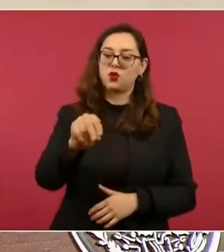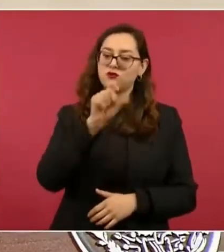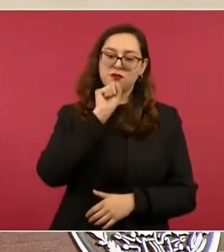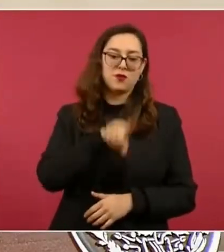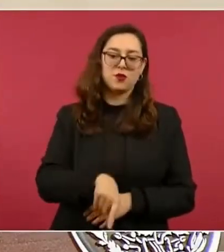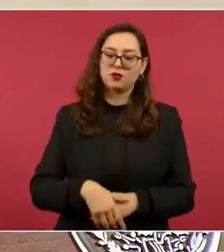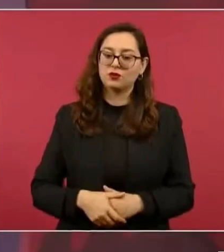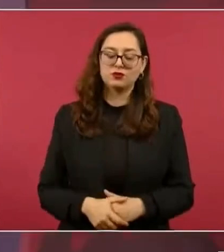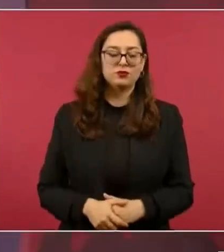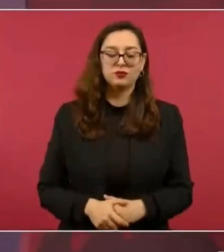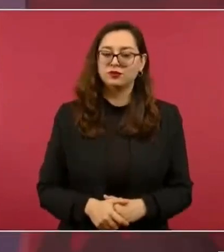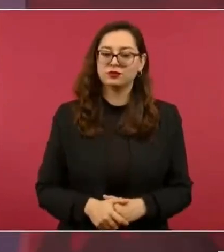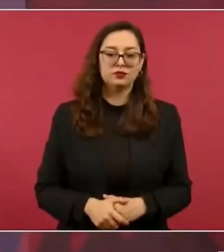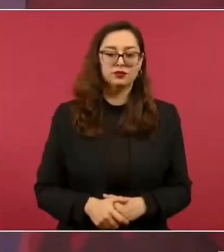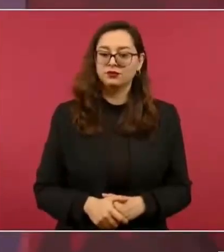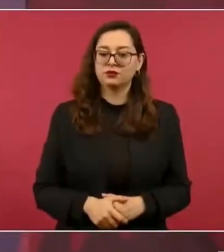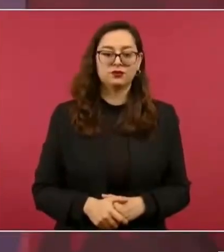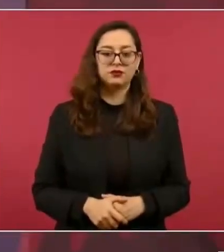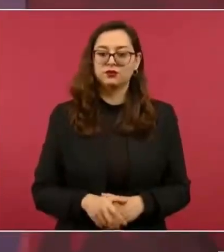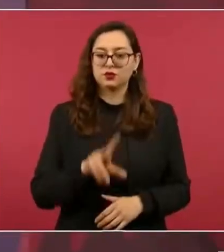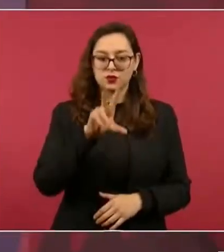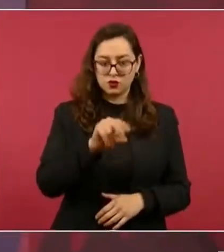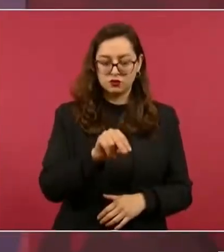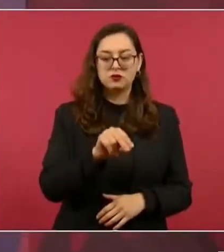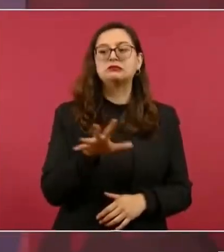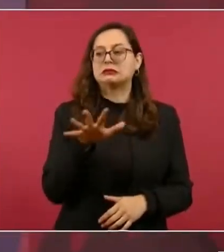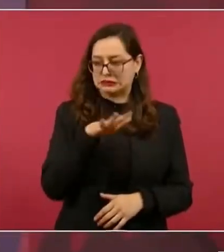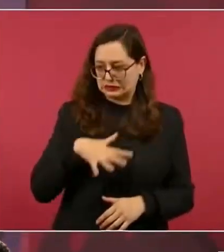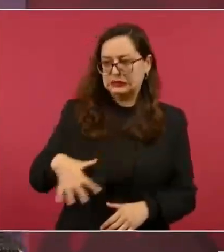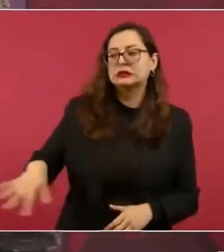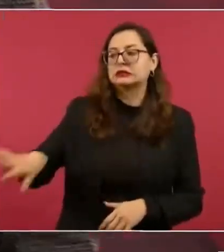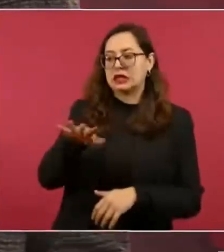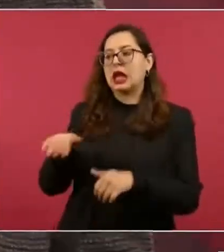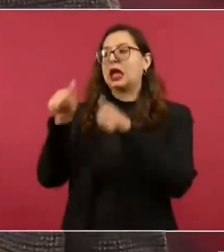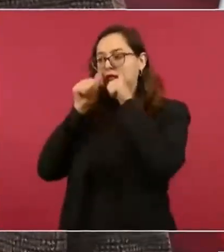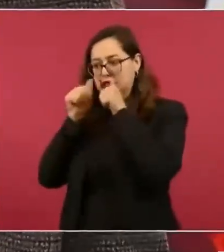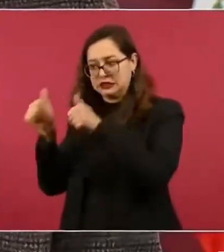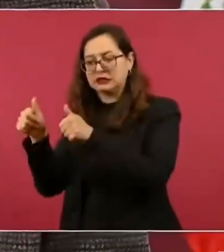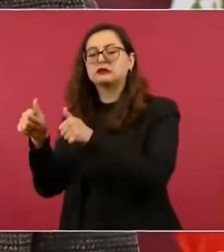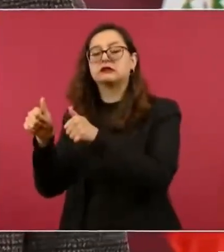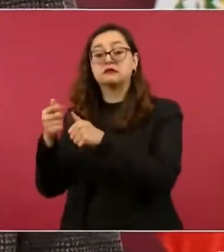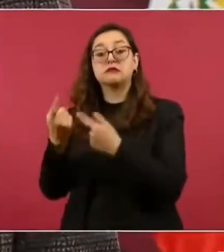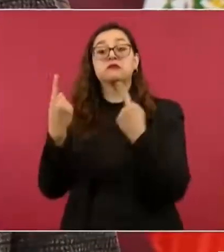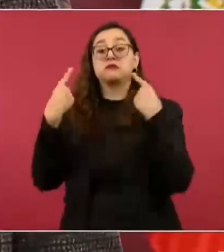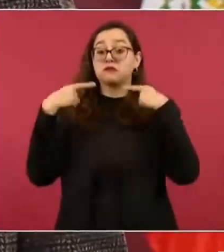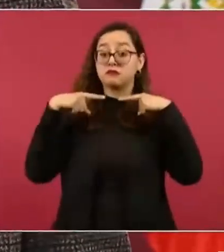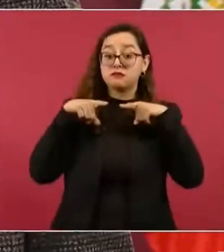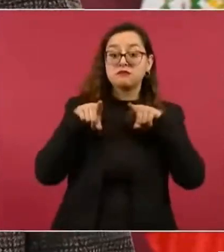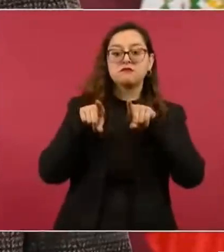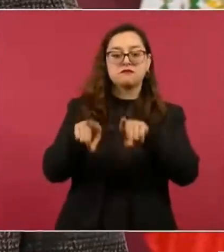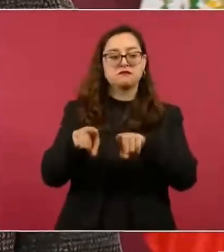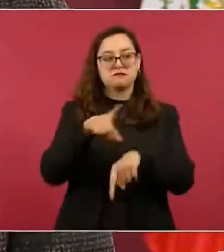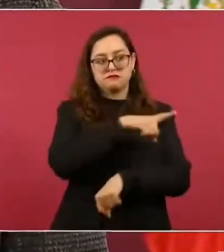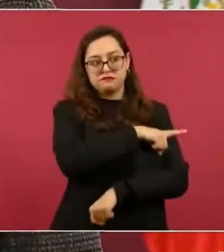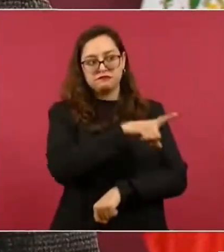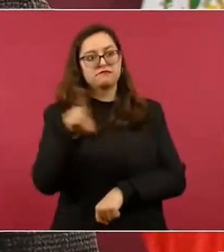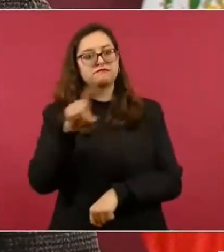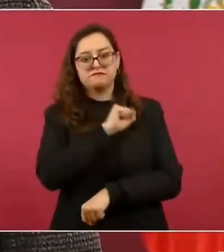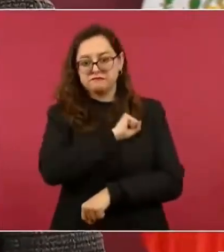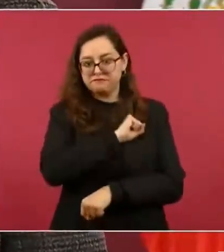No, no, estamos atendiendo las causas, pero al mismo tiempo que no hay impunidad,